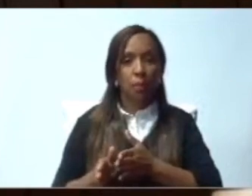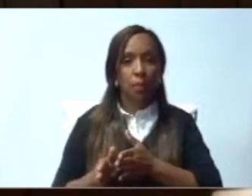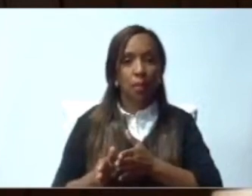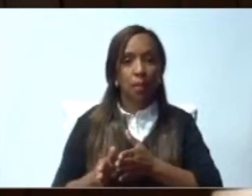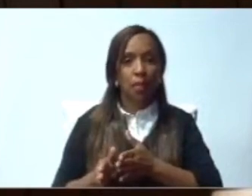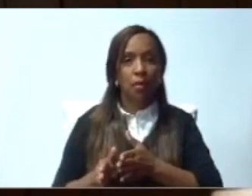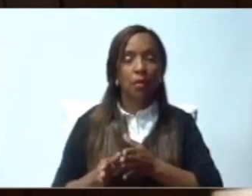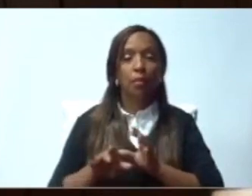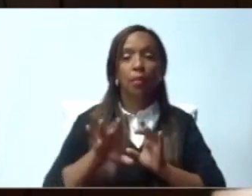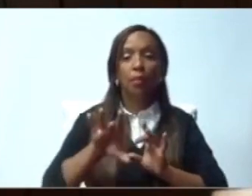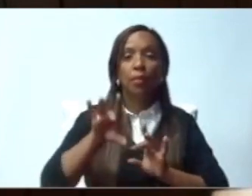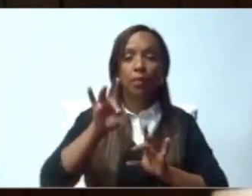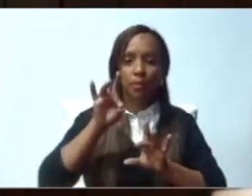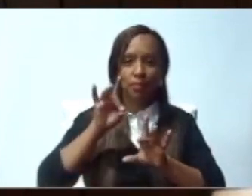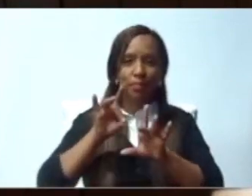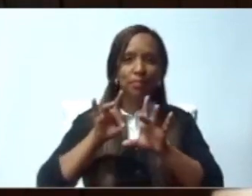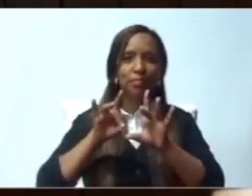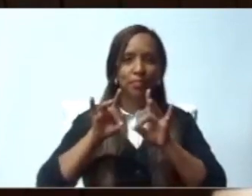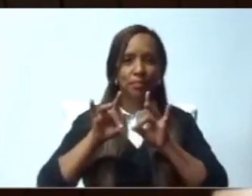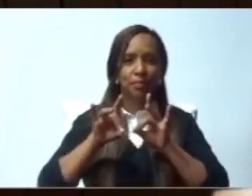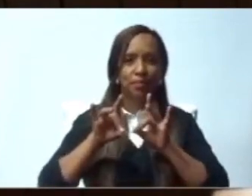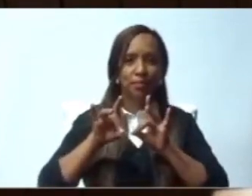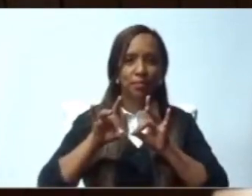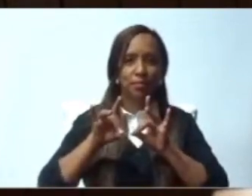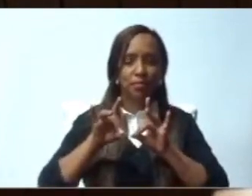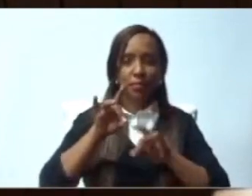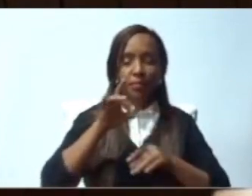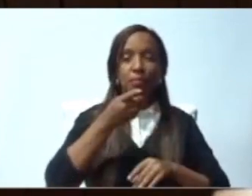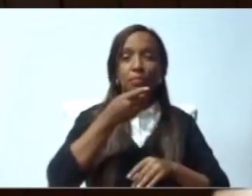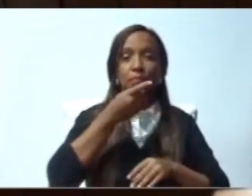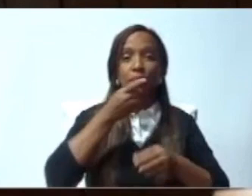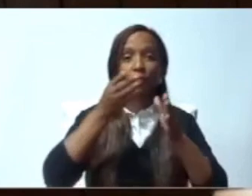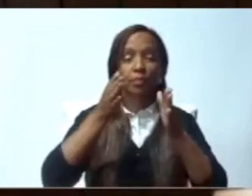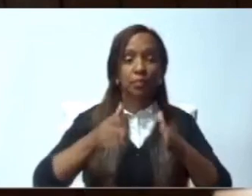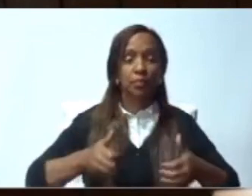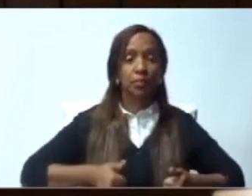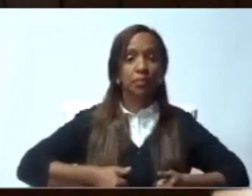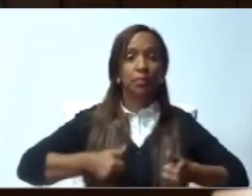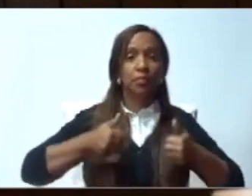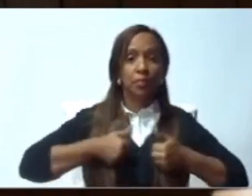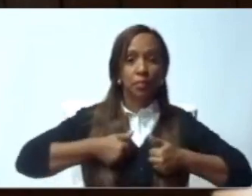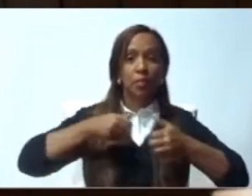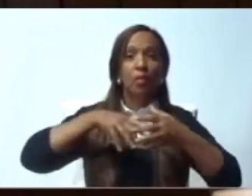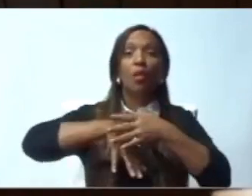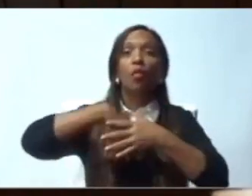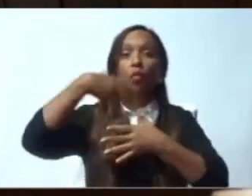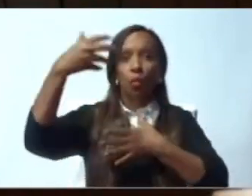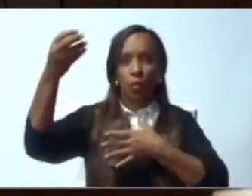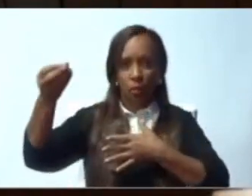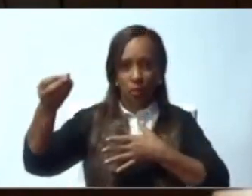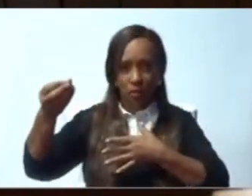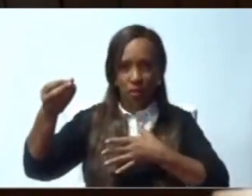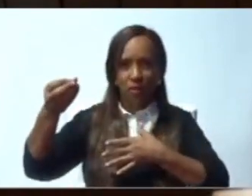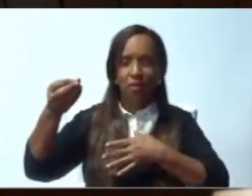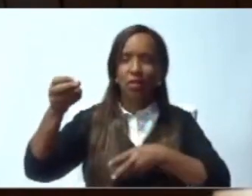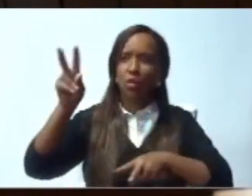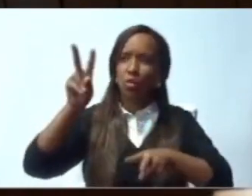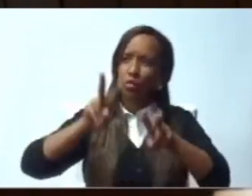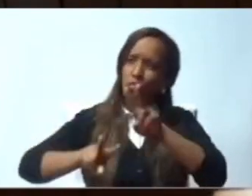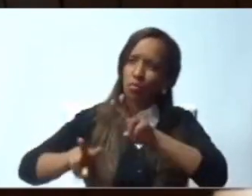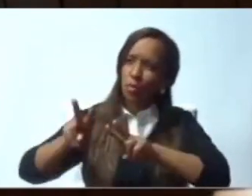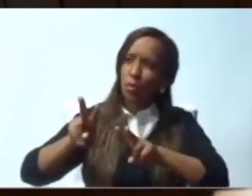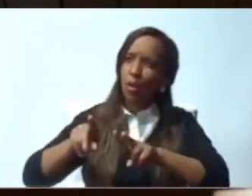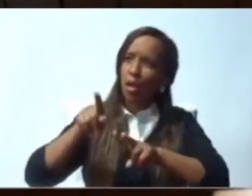con la meta de lograr mayor integridad. Esa precisamente ha sido una de las razones que nos han